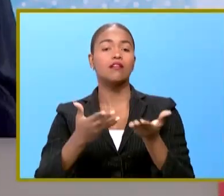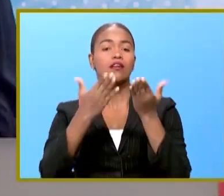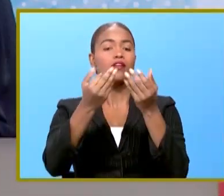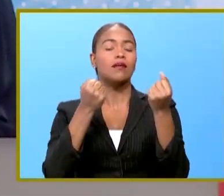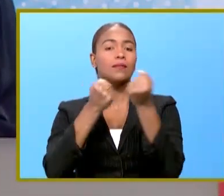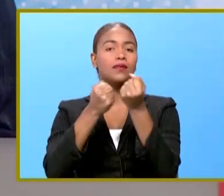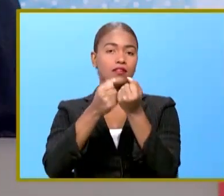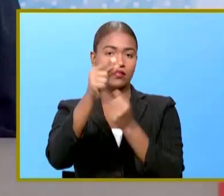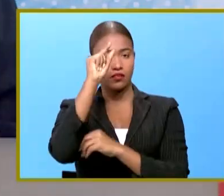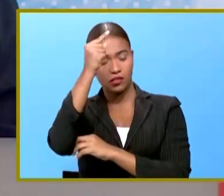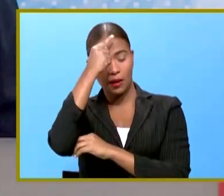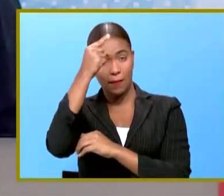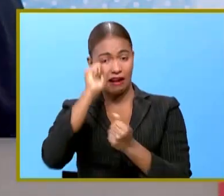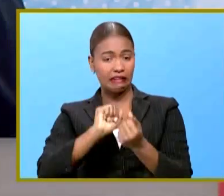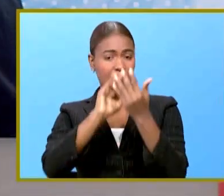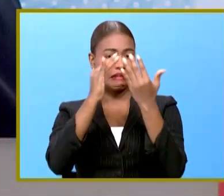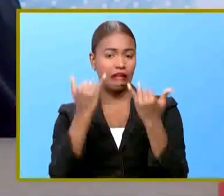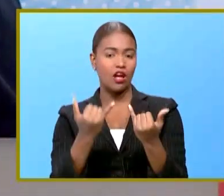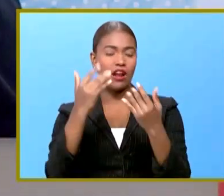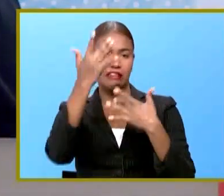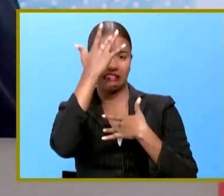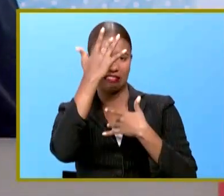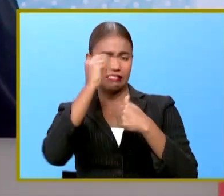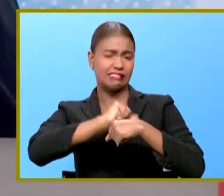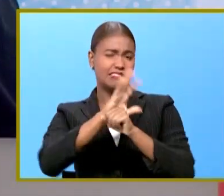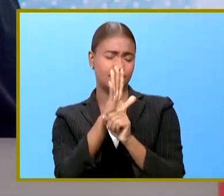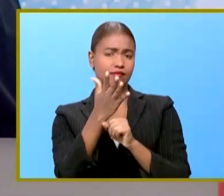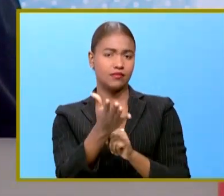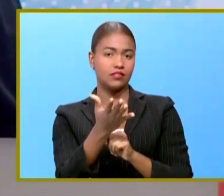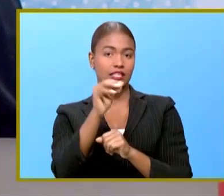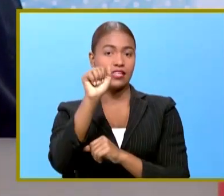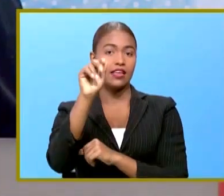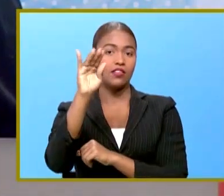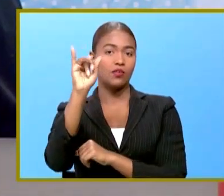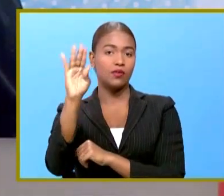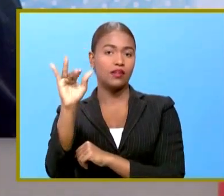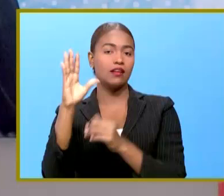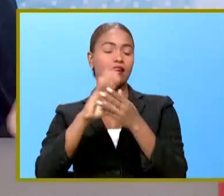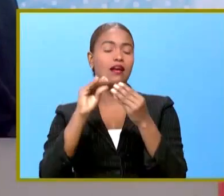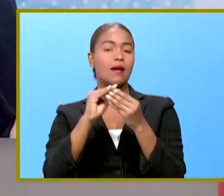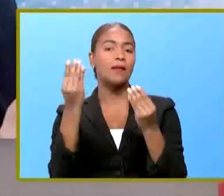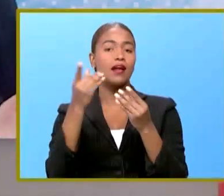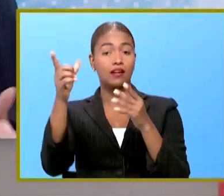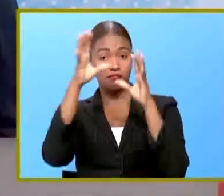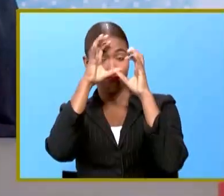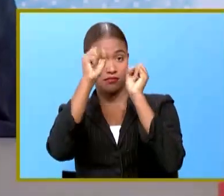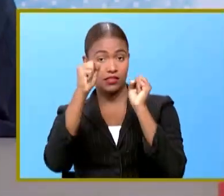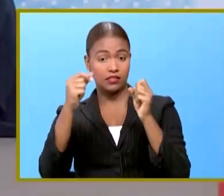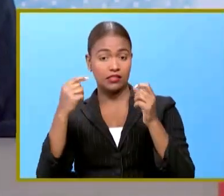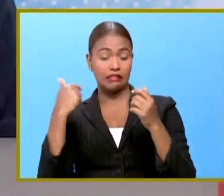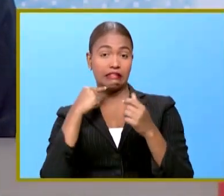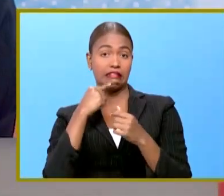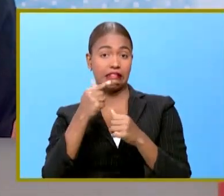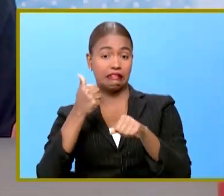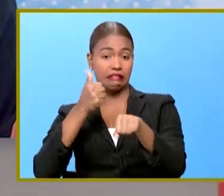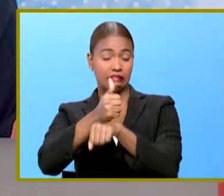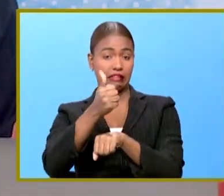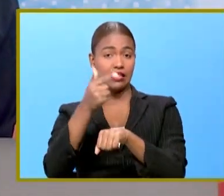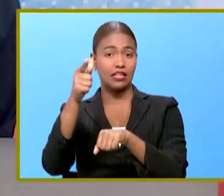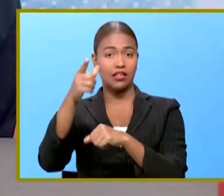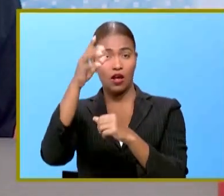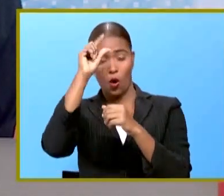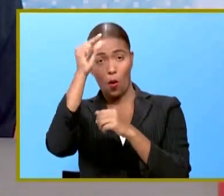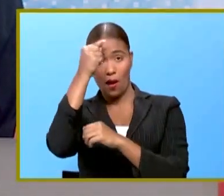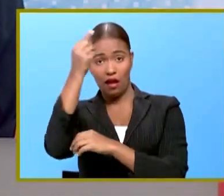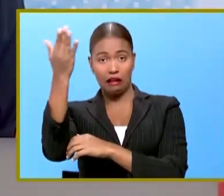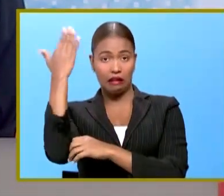apoyo al gobierno para enfrentar el COVID-19 Saeedu Ibaran nos dice que el presidente del gremio acusó al pasado gobierno de